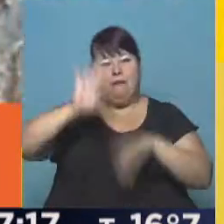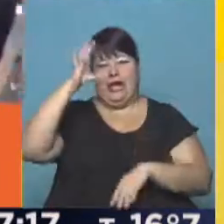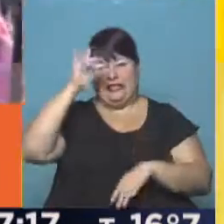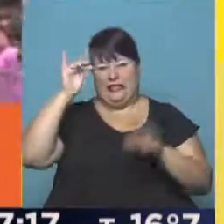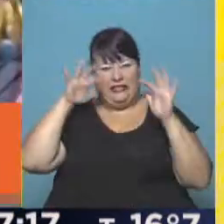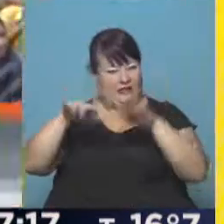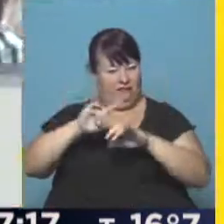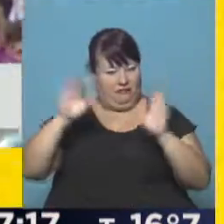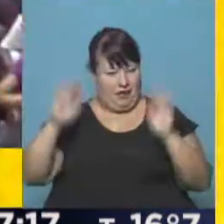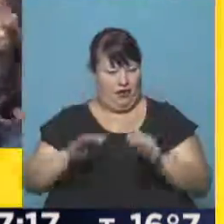poblado.